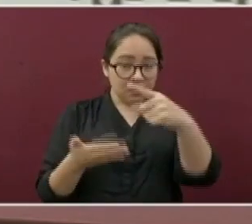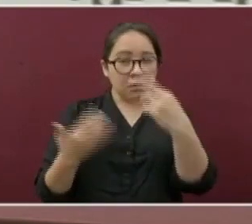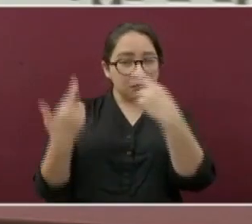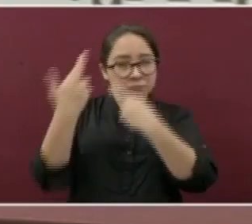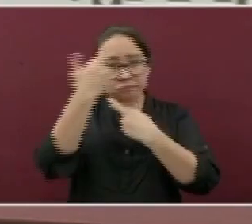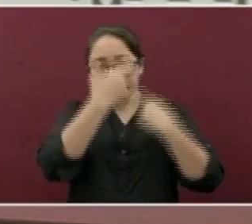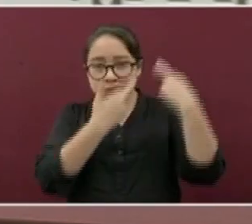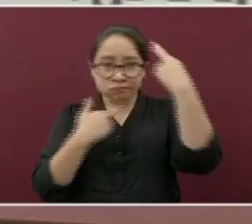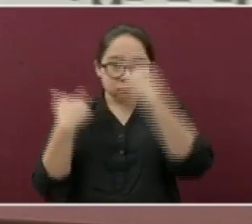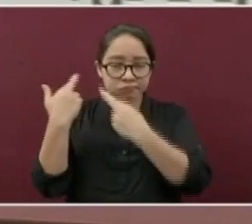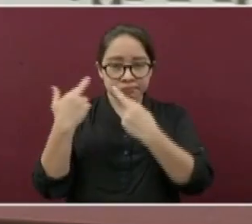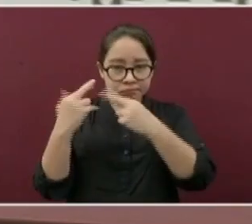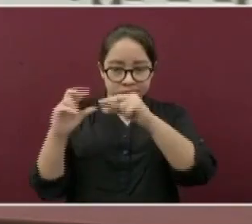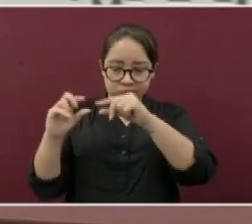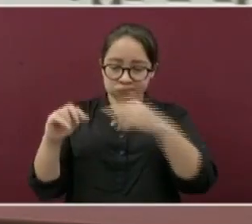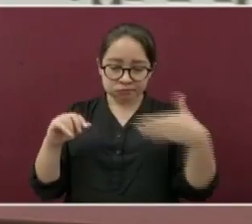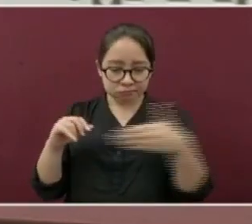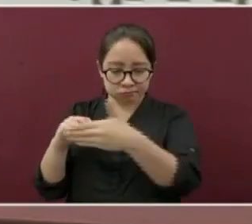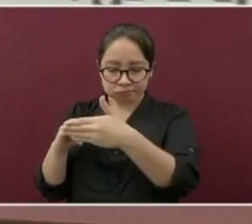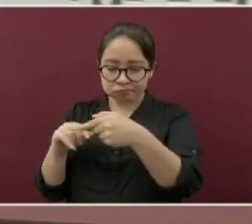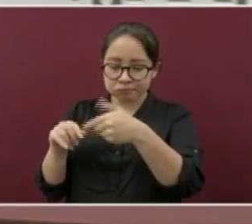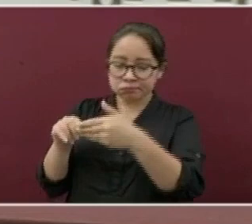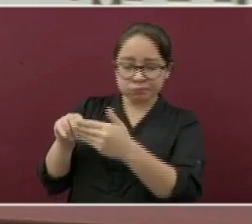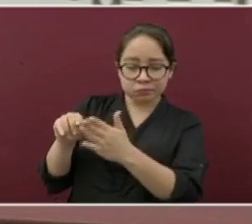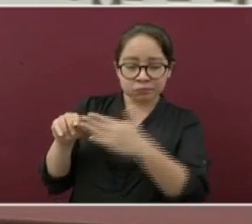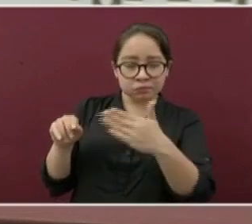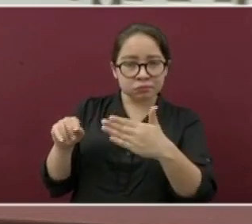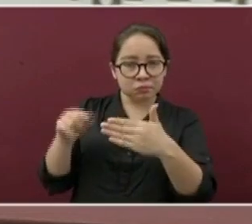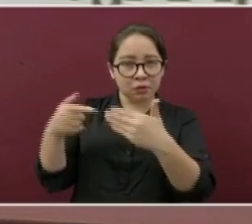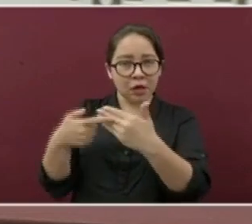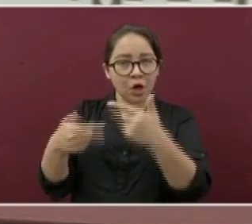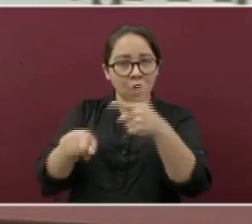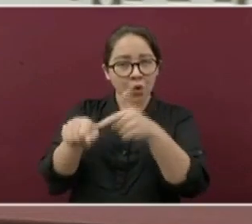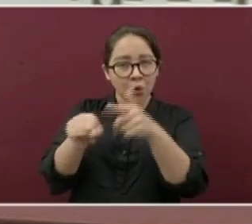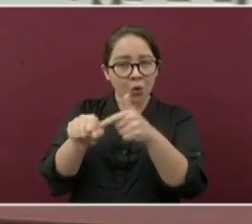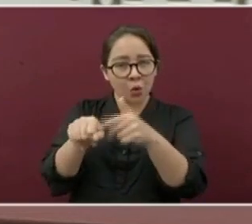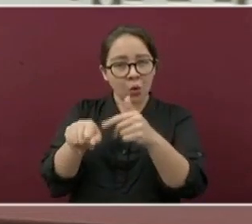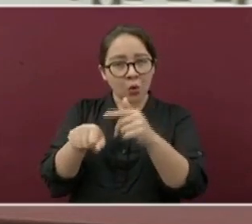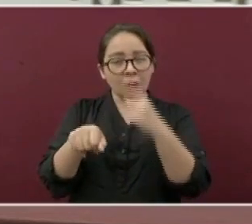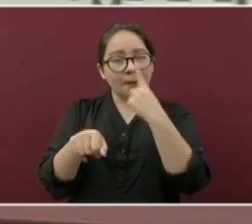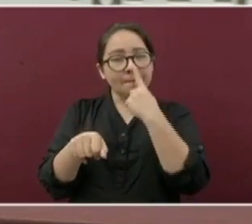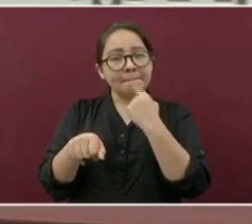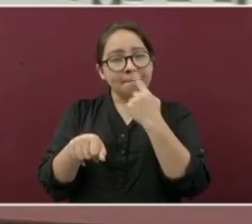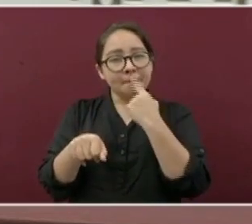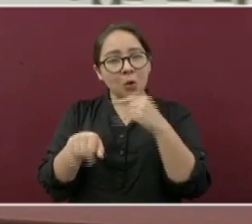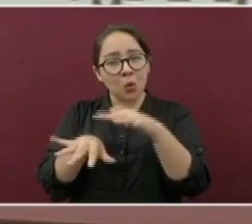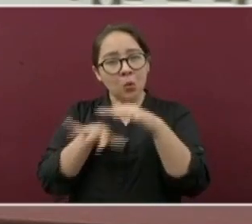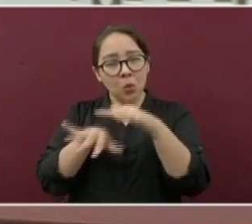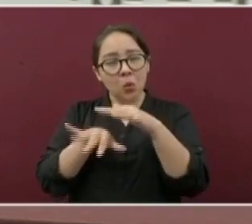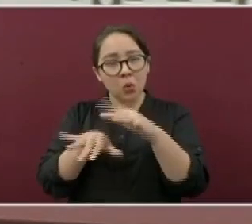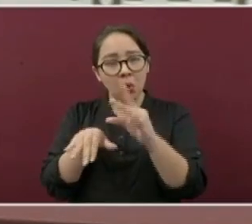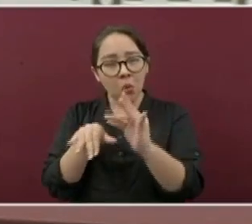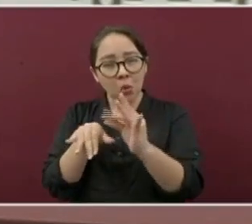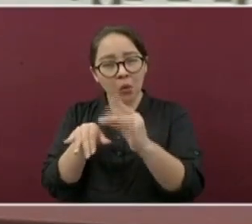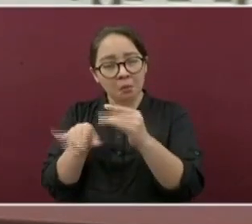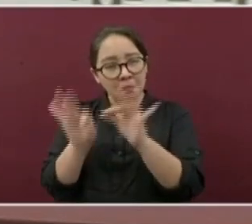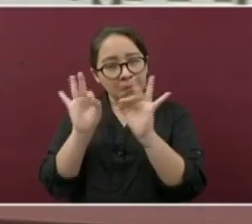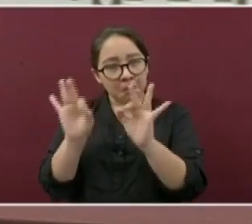las agallas tengan un color rojo, brillante y textura húmeda. Ojos